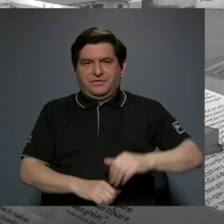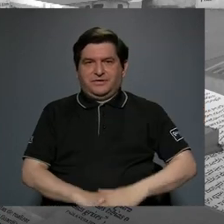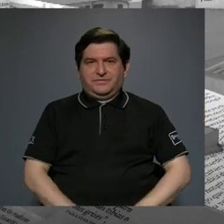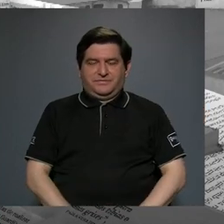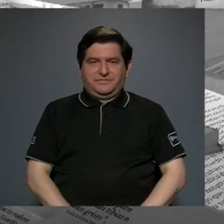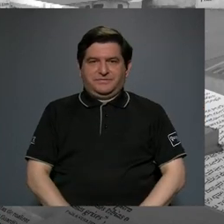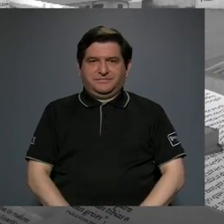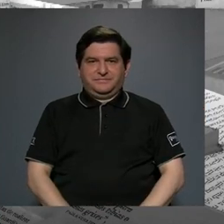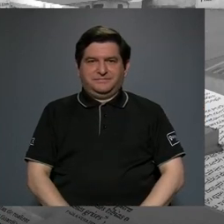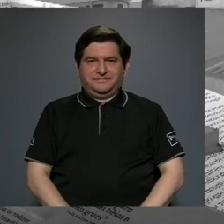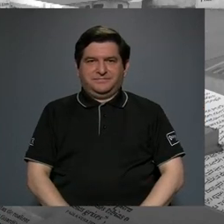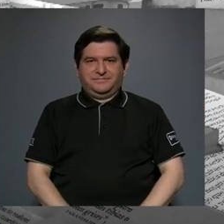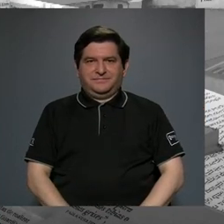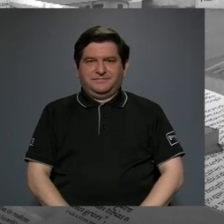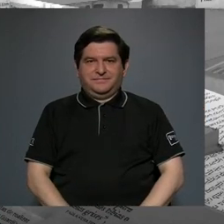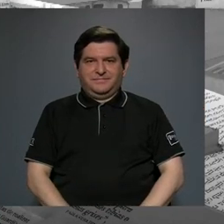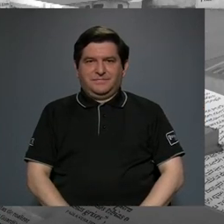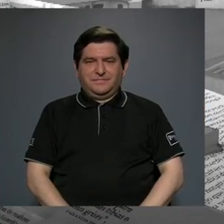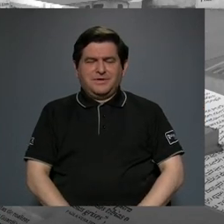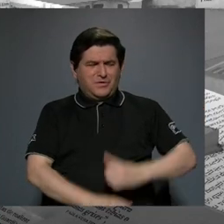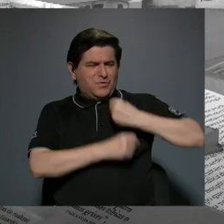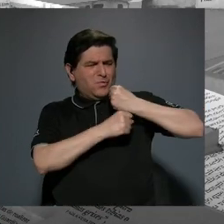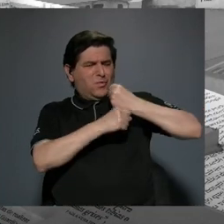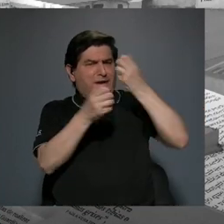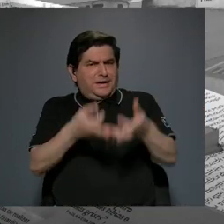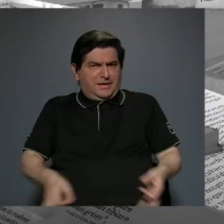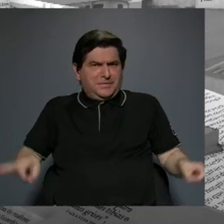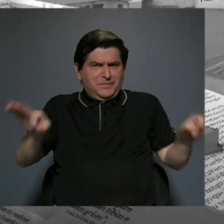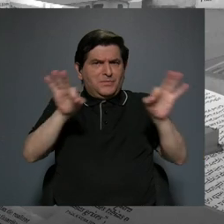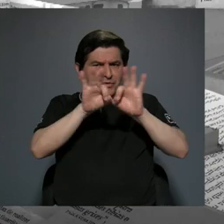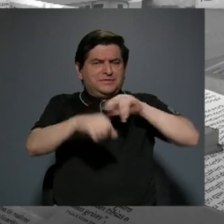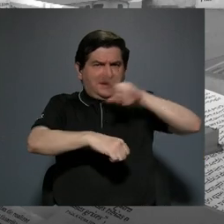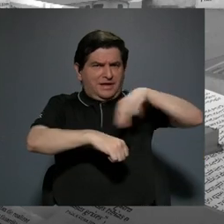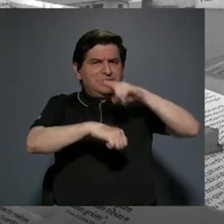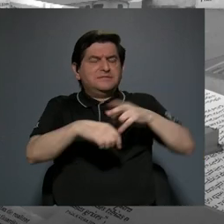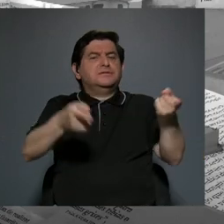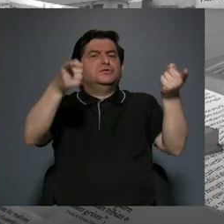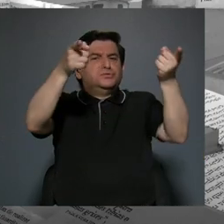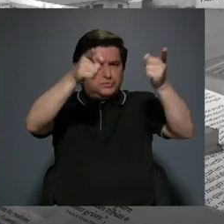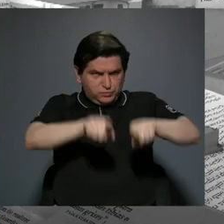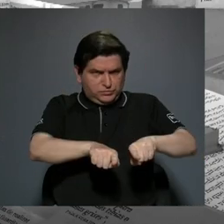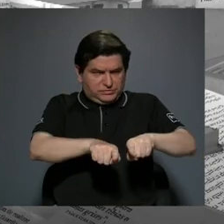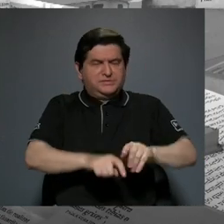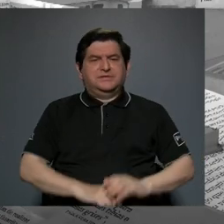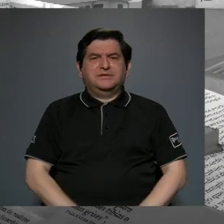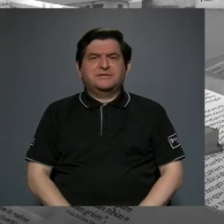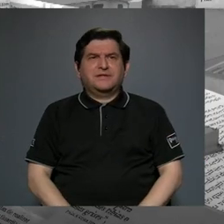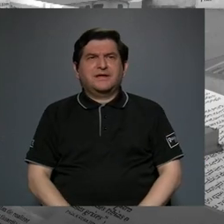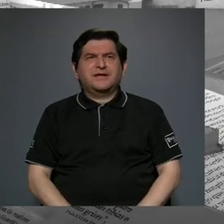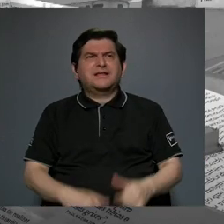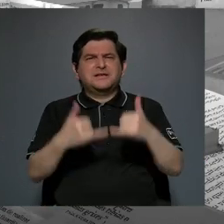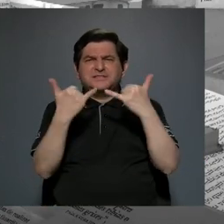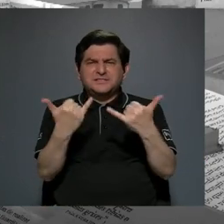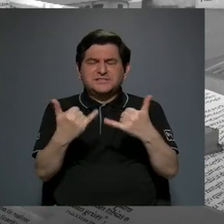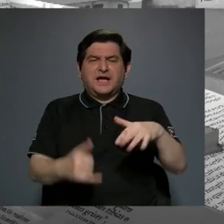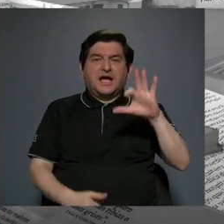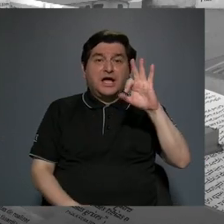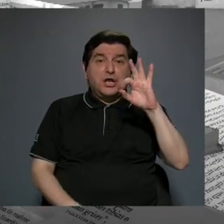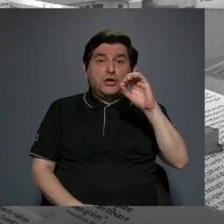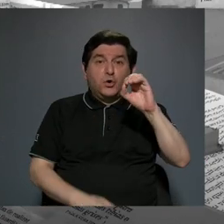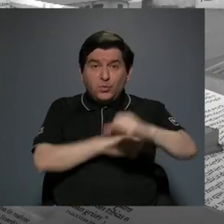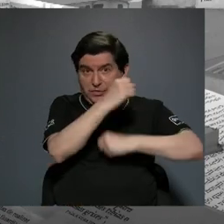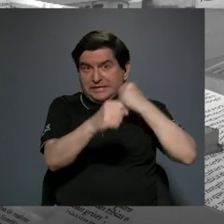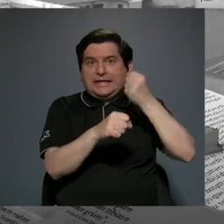recordar una gran huelga nacional que hubo hace 90